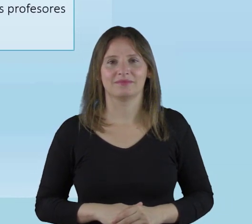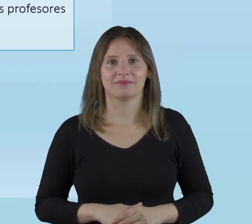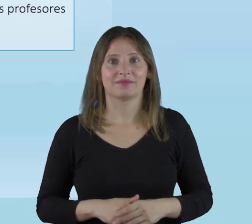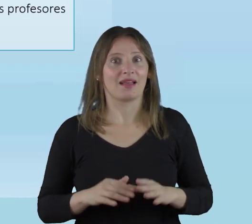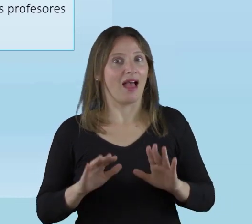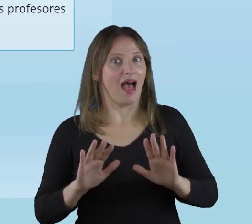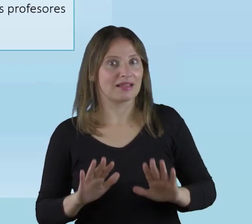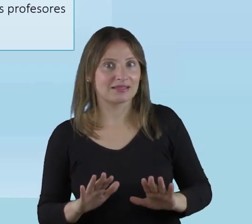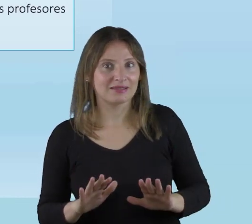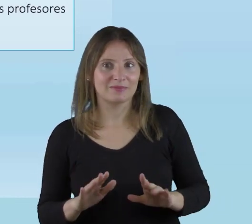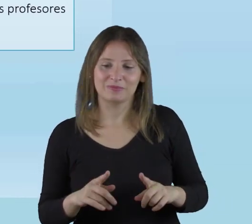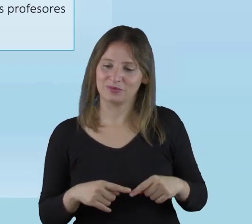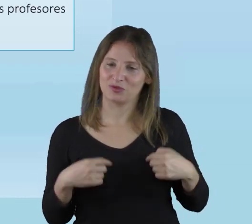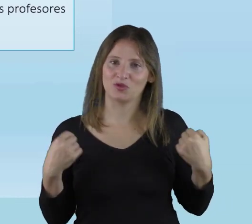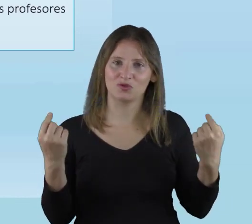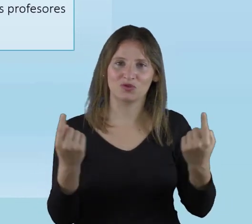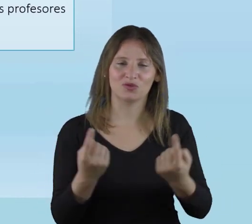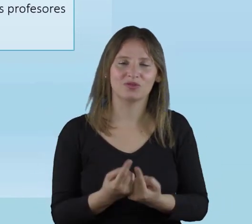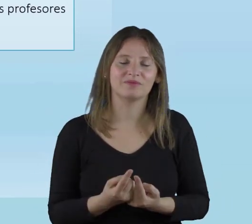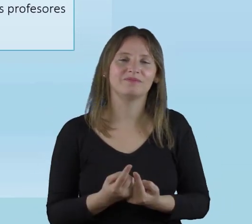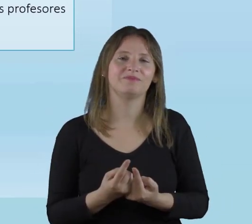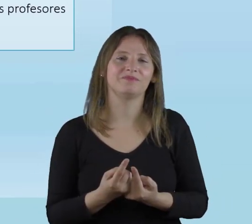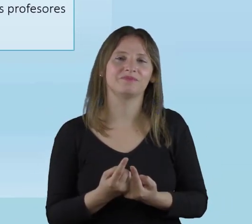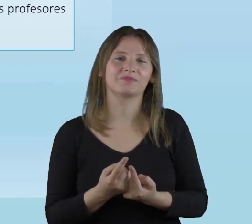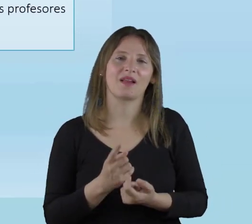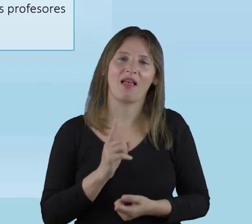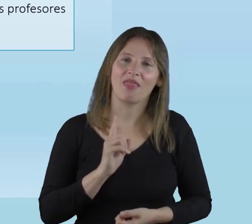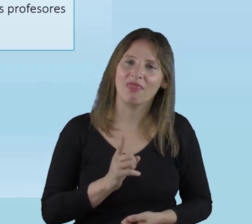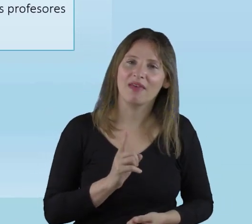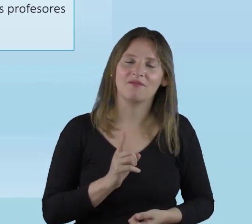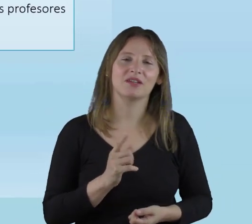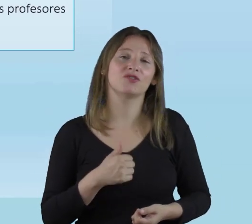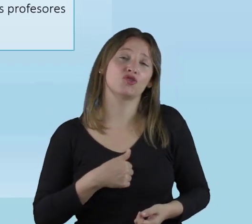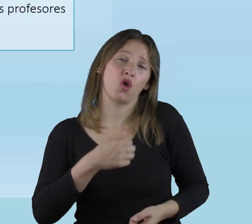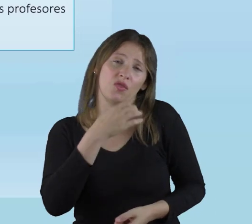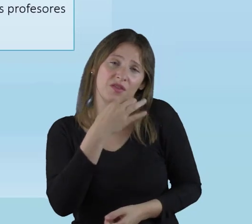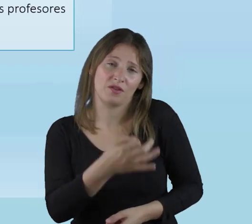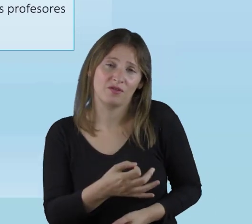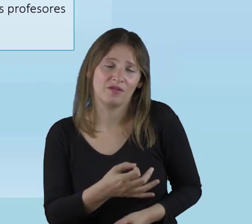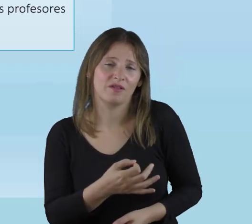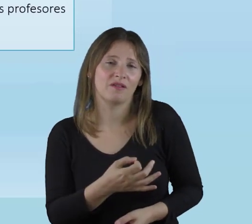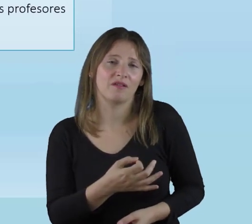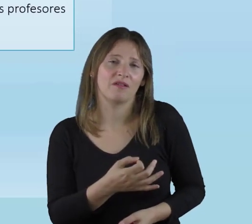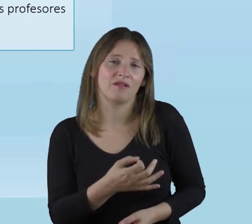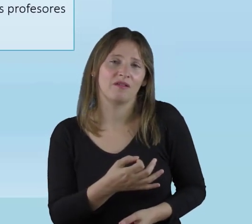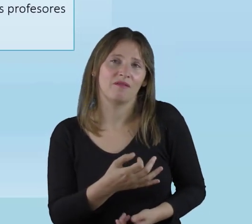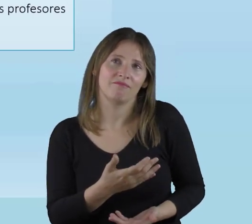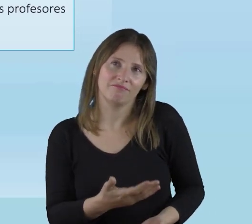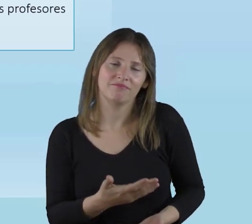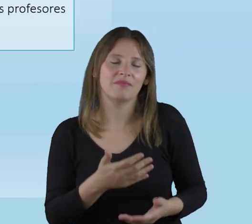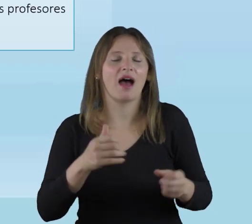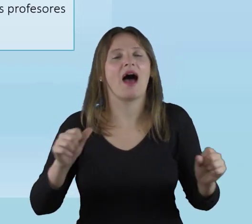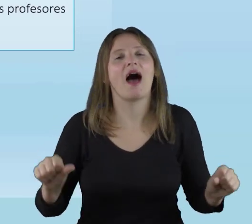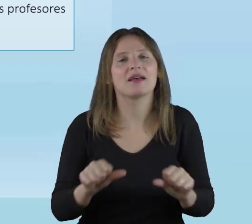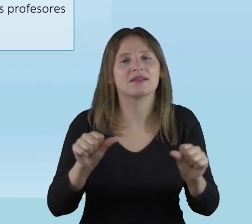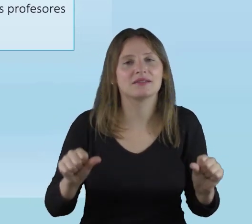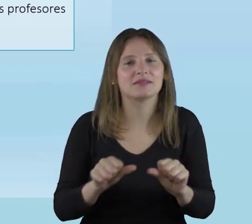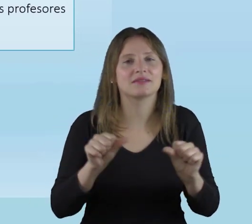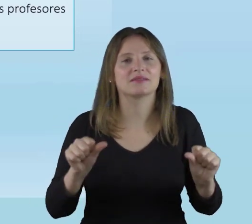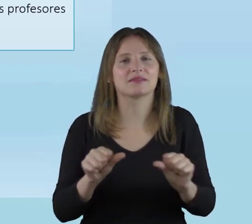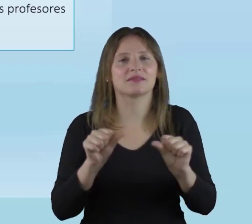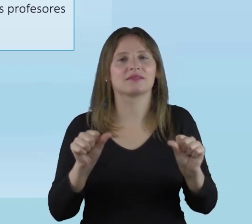nuestros estudiantes. En ese sentido, nosotros debemos, yo sugiero,